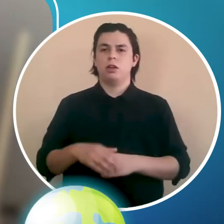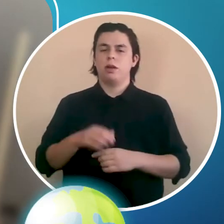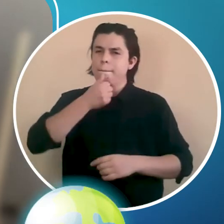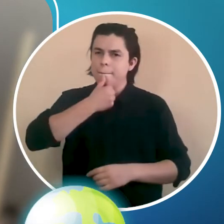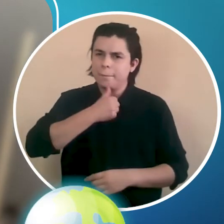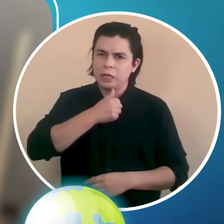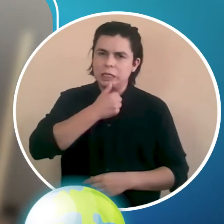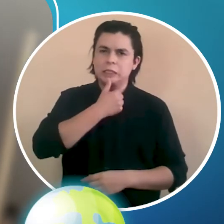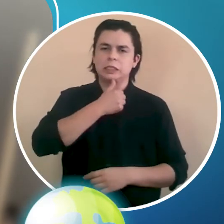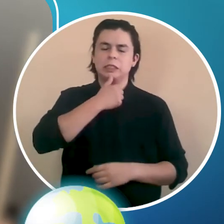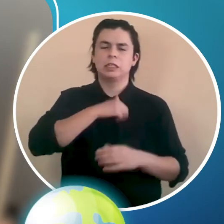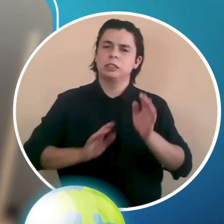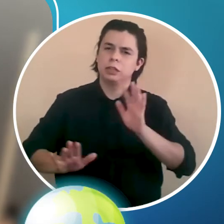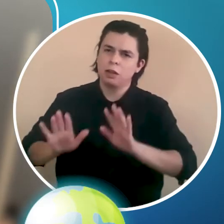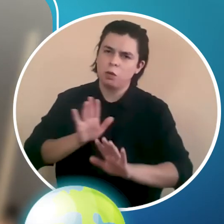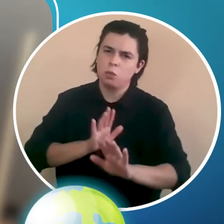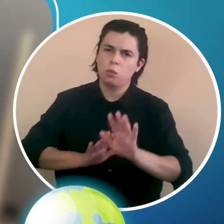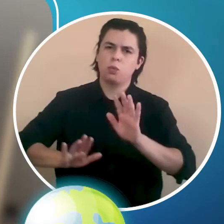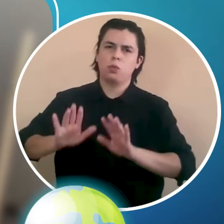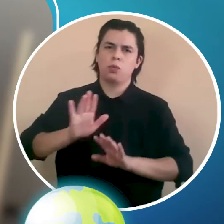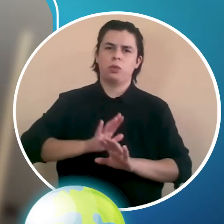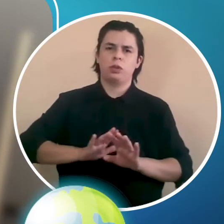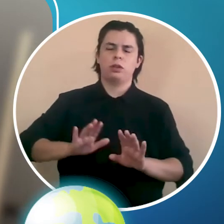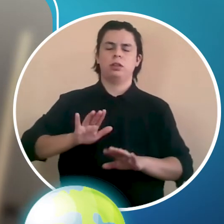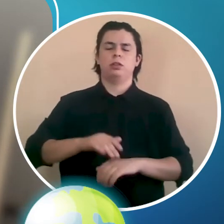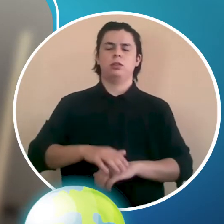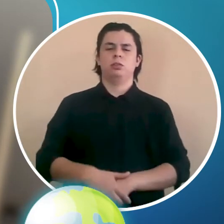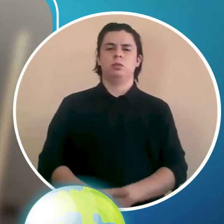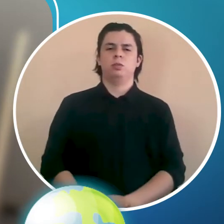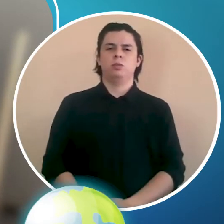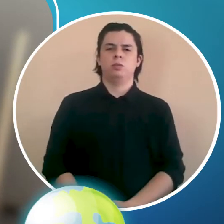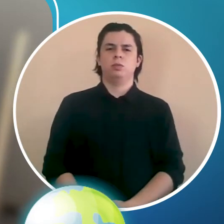Hay que hacerlo con mucha paciencia, mucho cuidado.